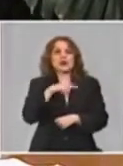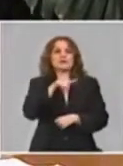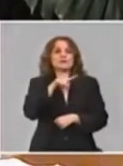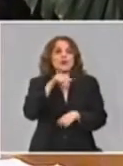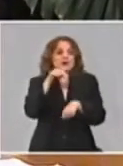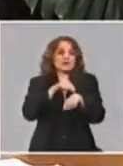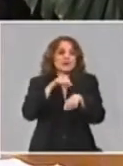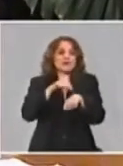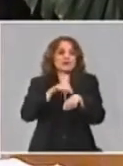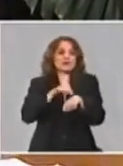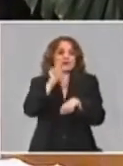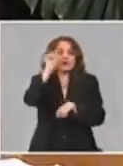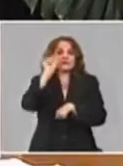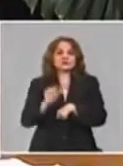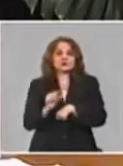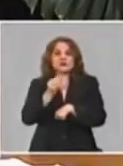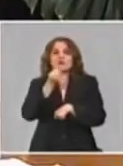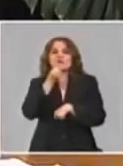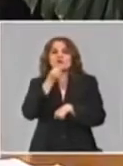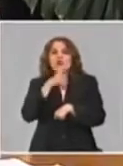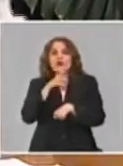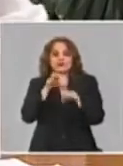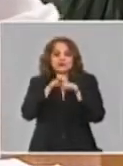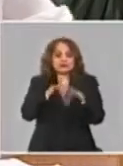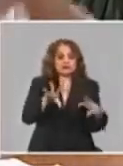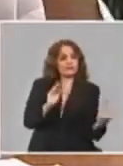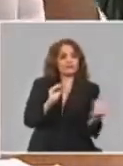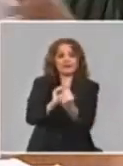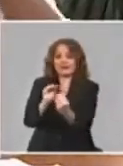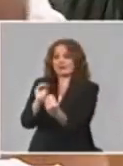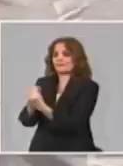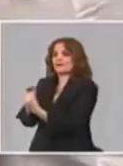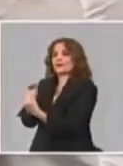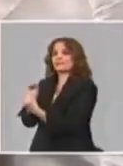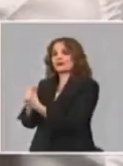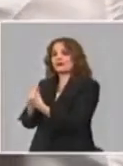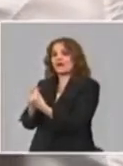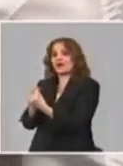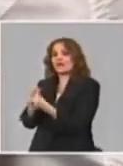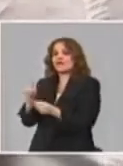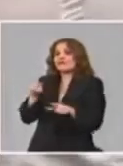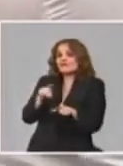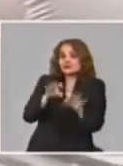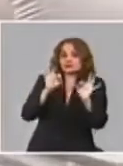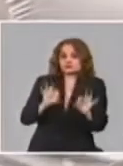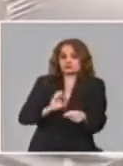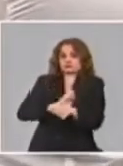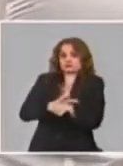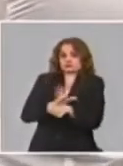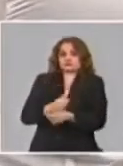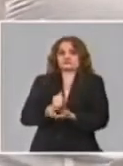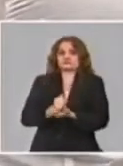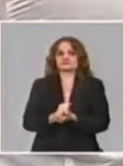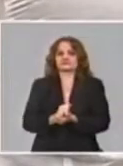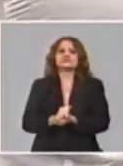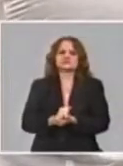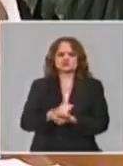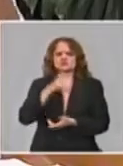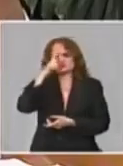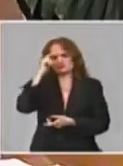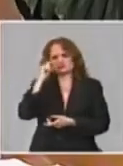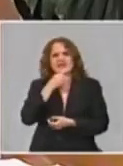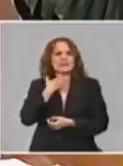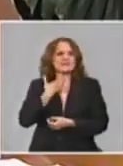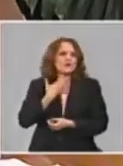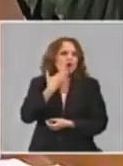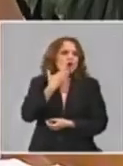transmitir o no la vida del virus ya son investigaciones dinámica de los que siguen 15 días esperando el virus exacto el